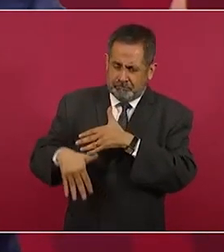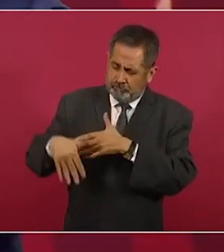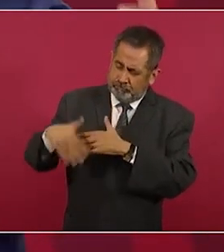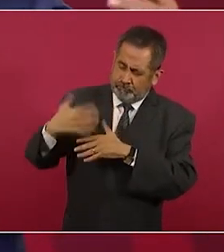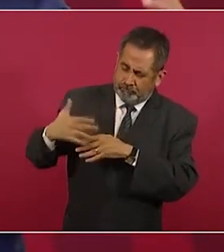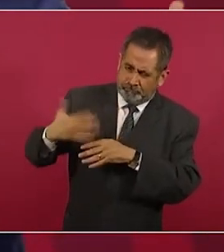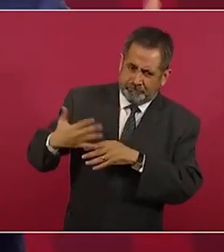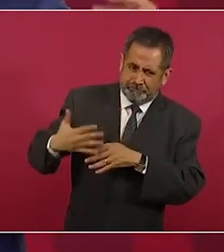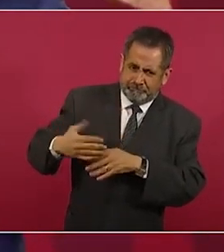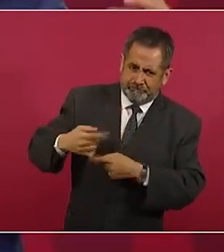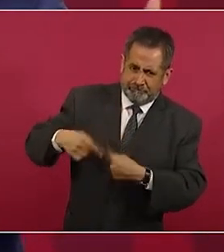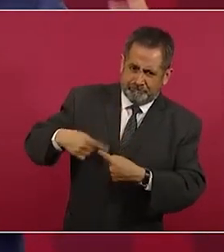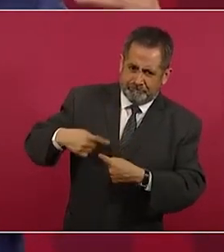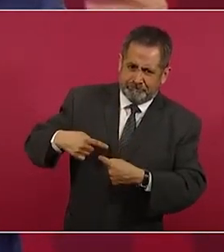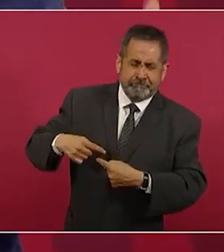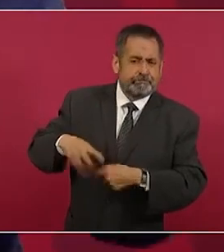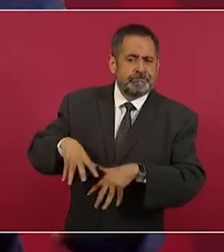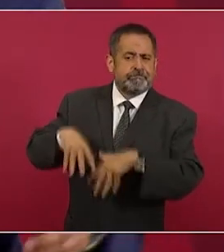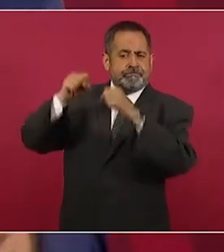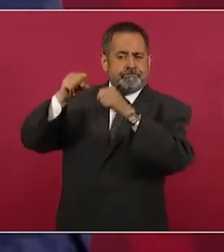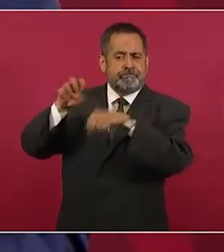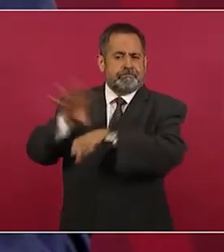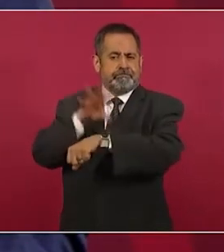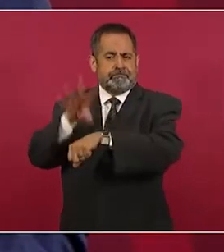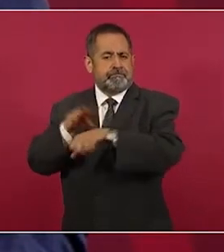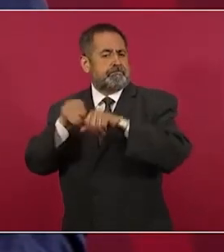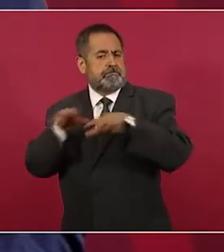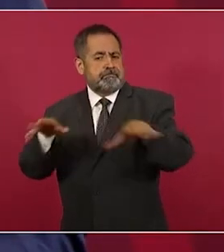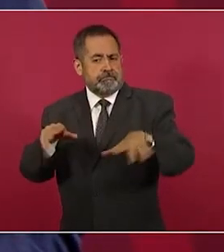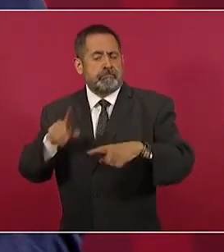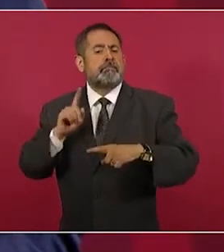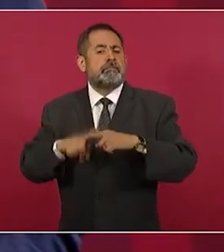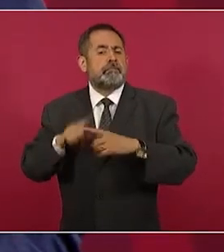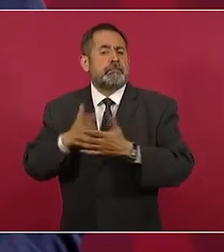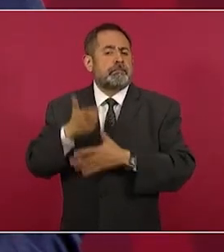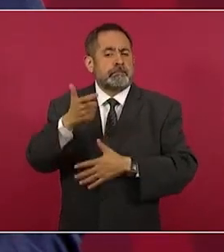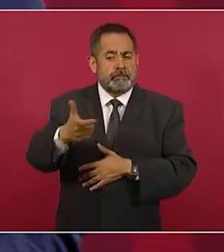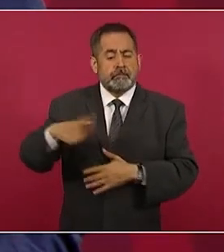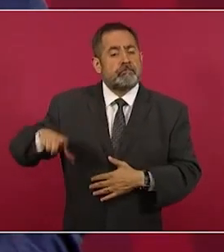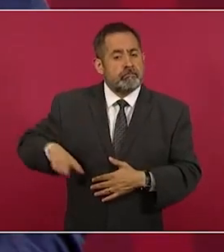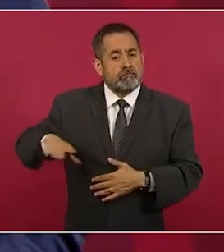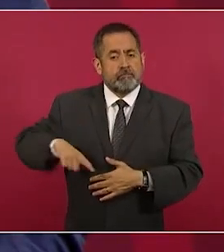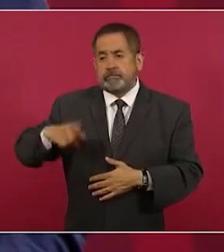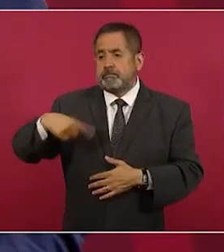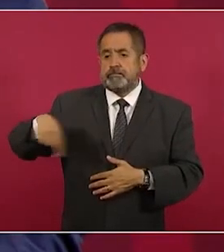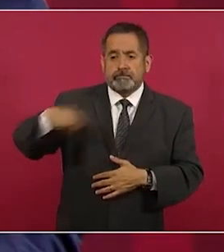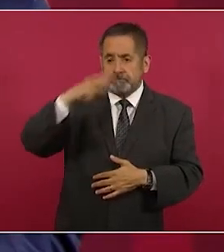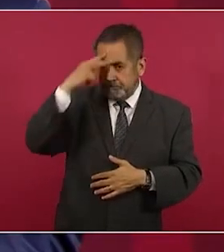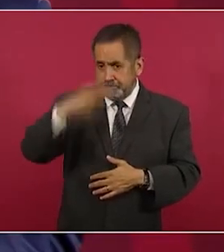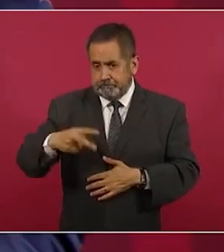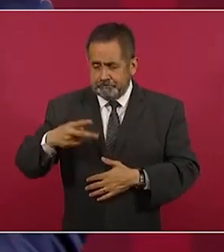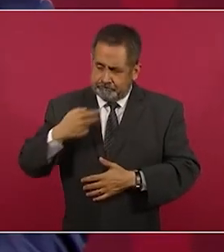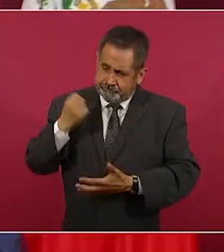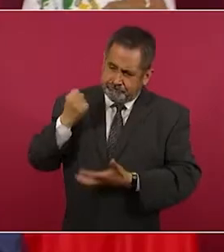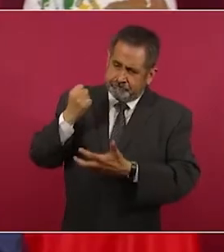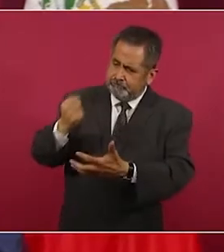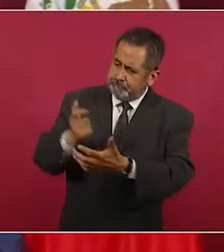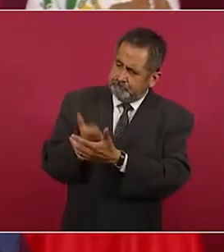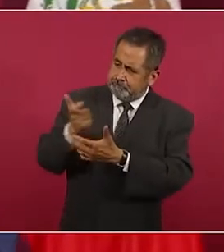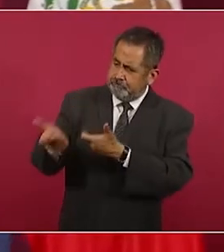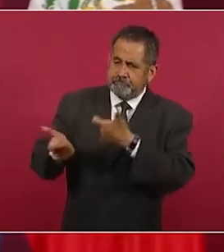con el presupuesto público, con el dinero del pueblo, desde hace mucho tiempo,